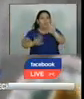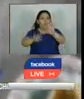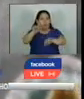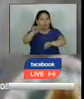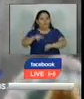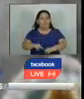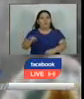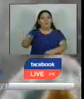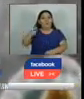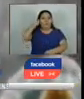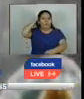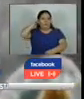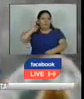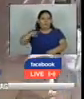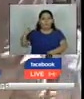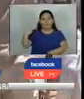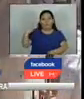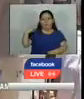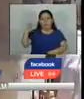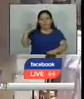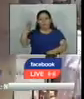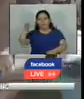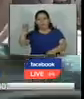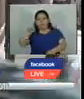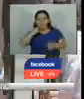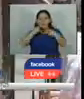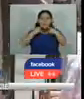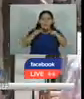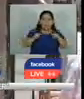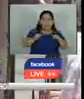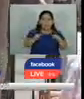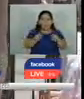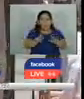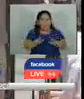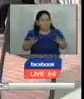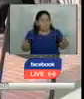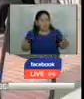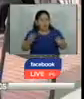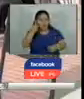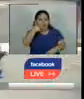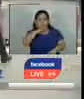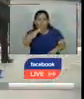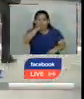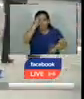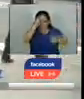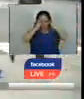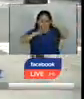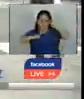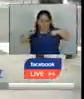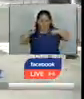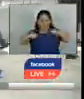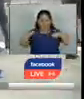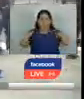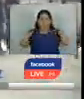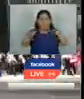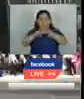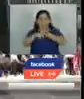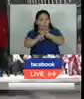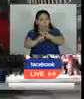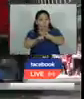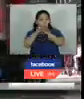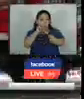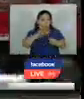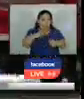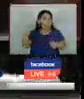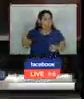general de la organización mundial de la salud manifestó que la reducción de los casos no significa que los países deban desatender